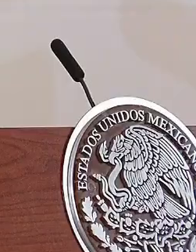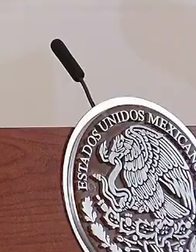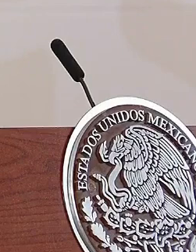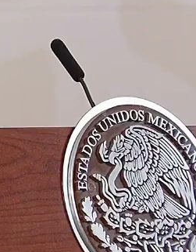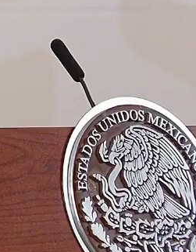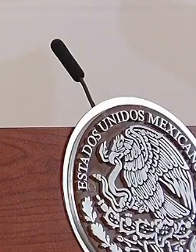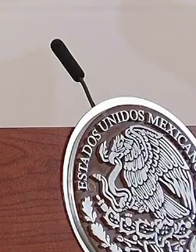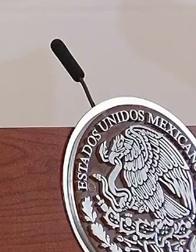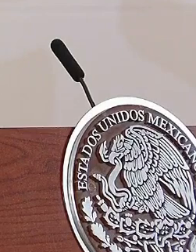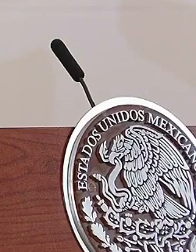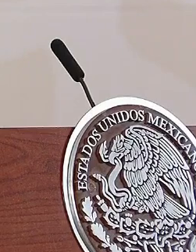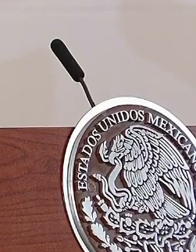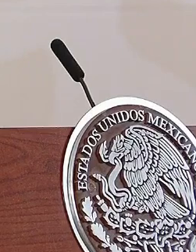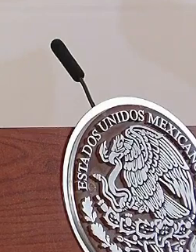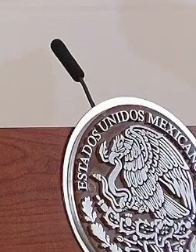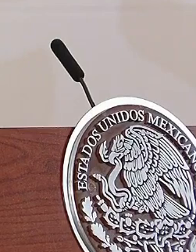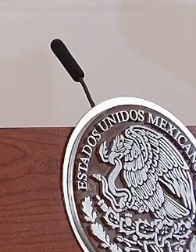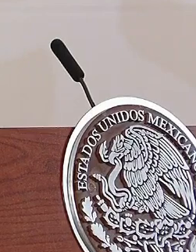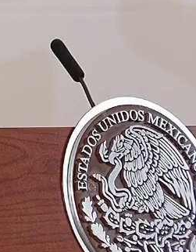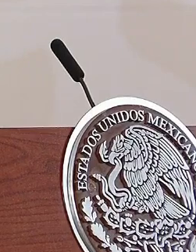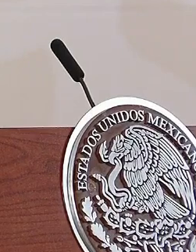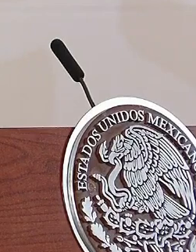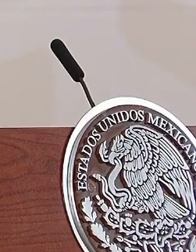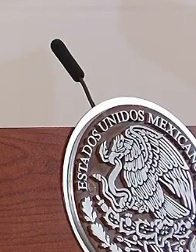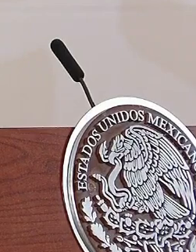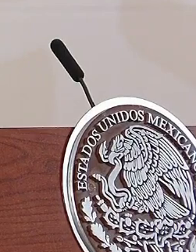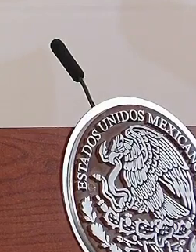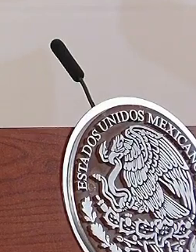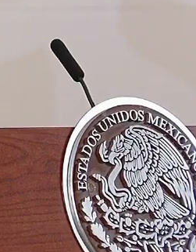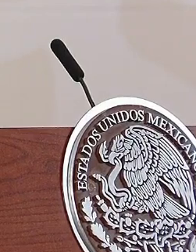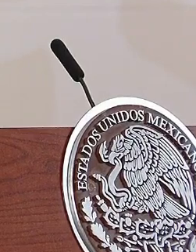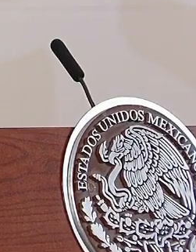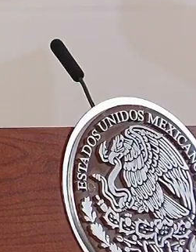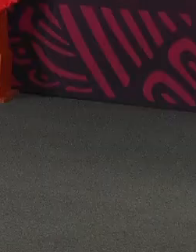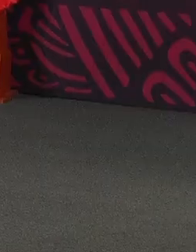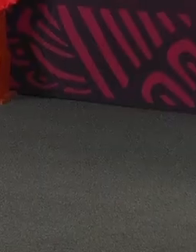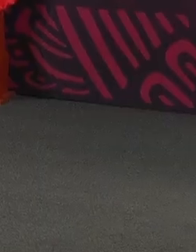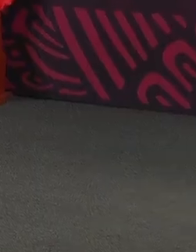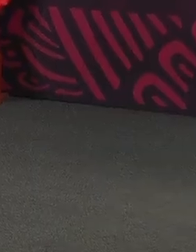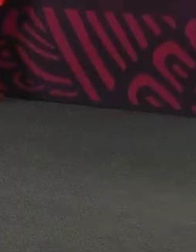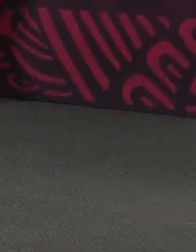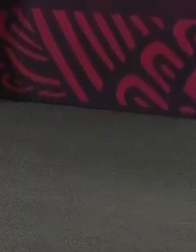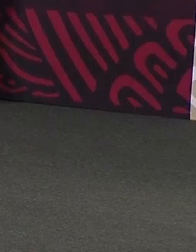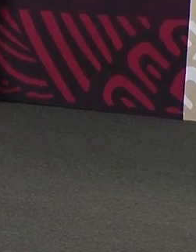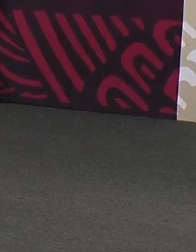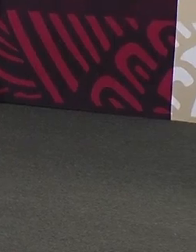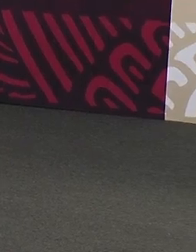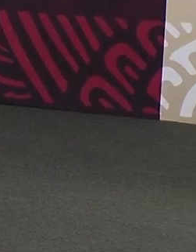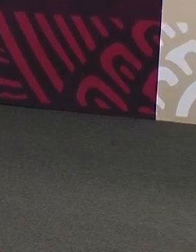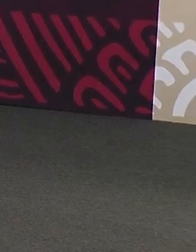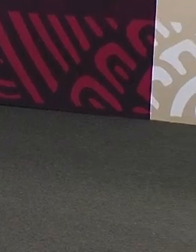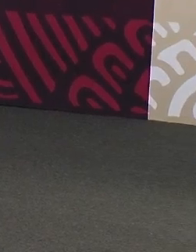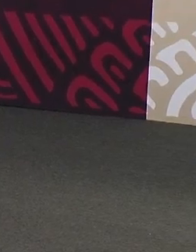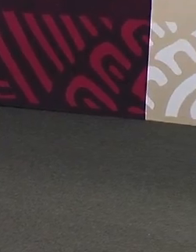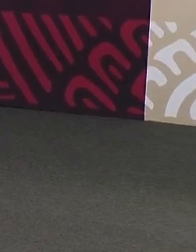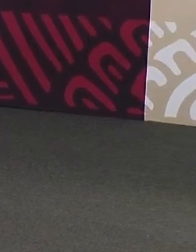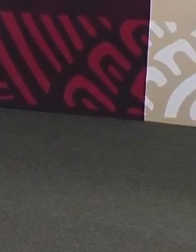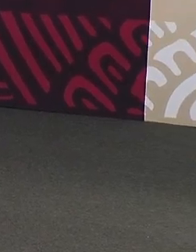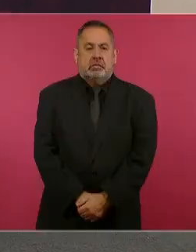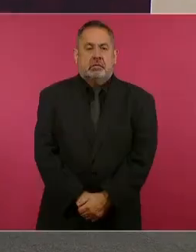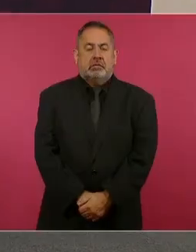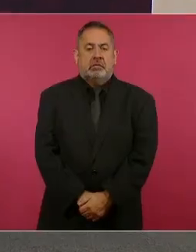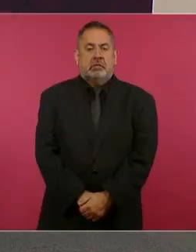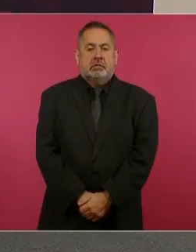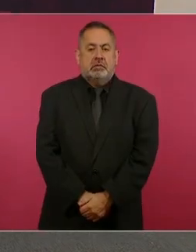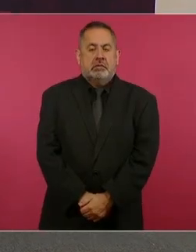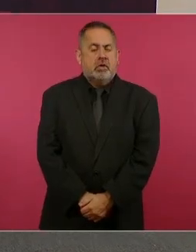investigando y queremos conocer. Y los bayartenses piden que haga un exhorto a la